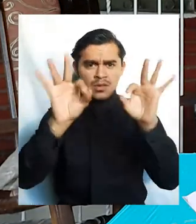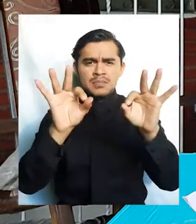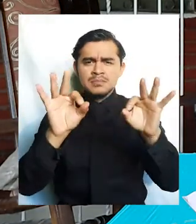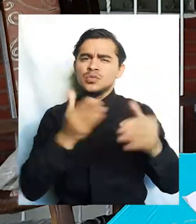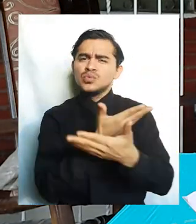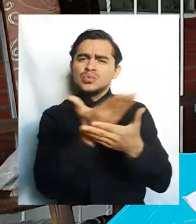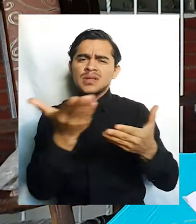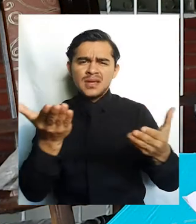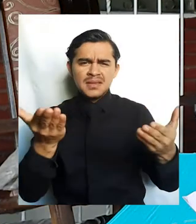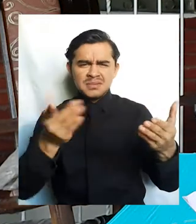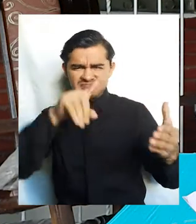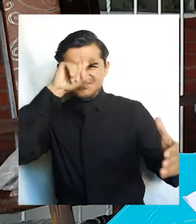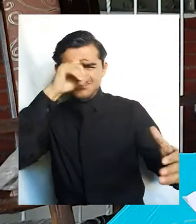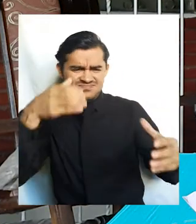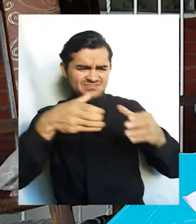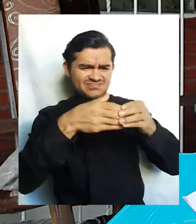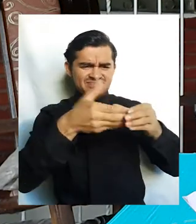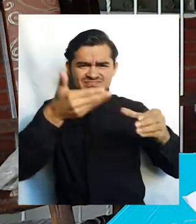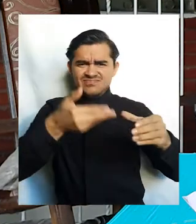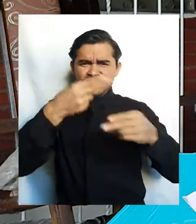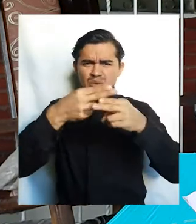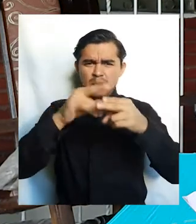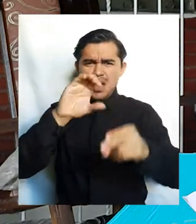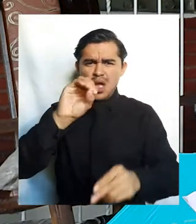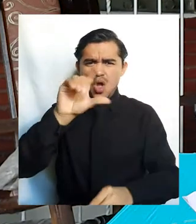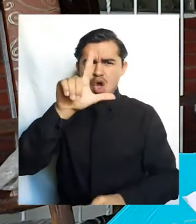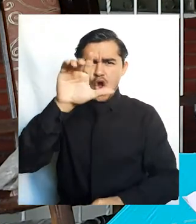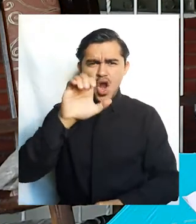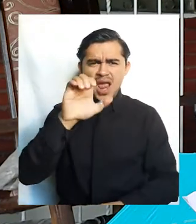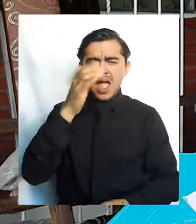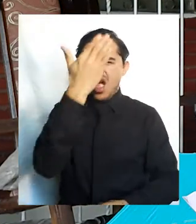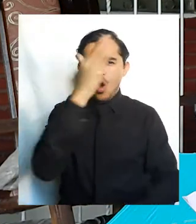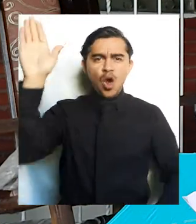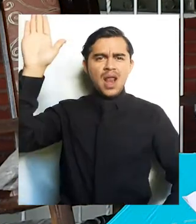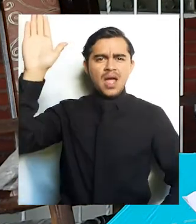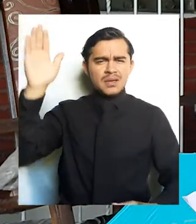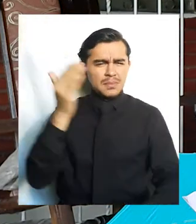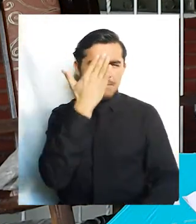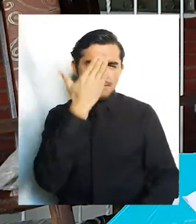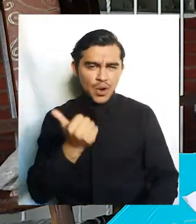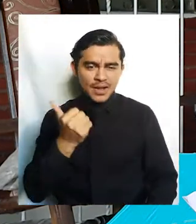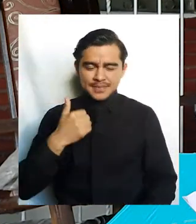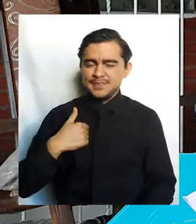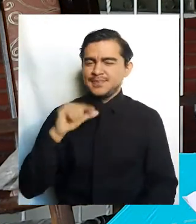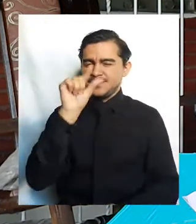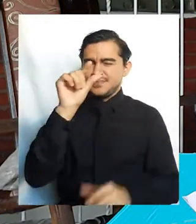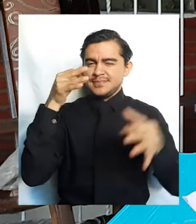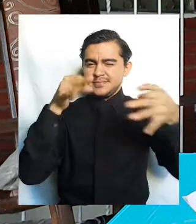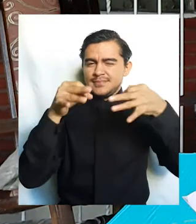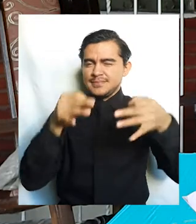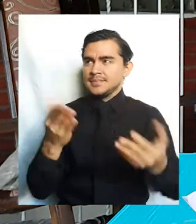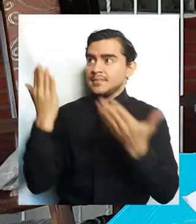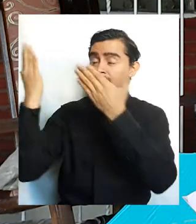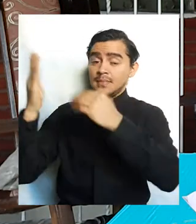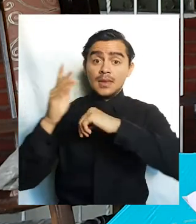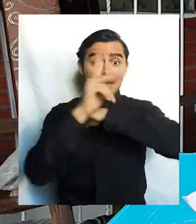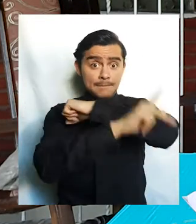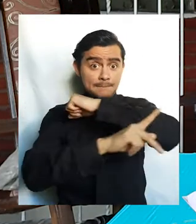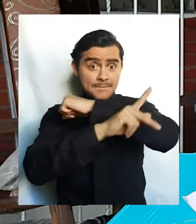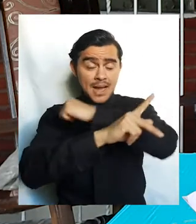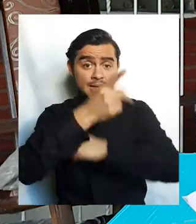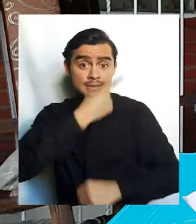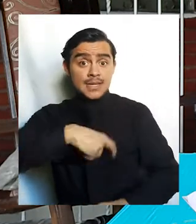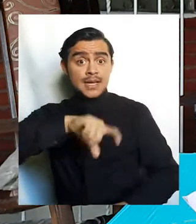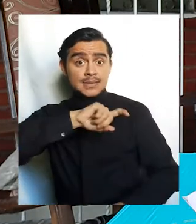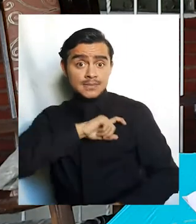por qué nuestro portalápices se va a llamar OLE. Bien, les voy a explicar un poco. España celebra su aniversario